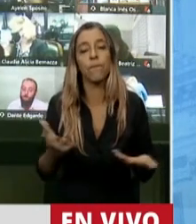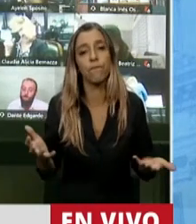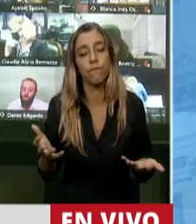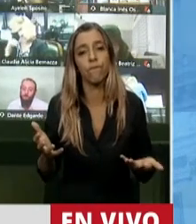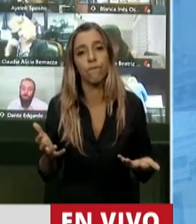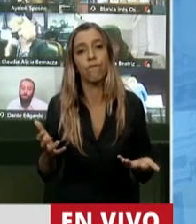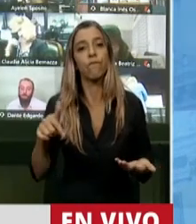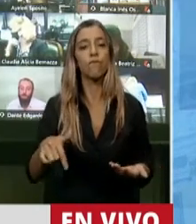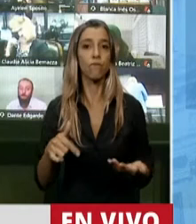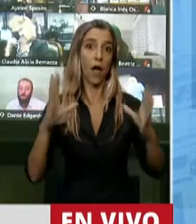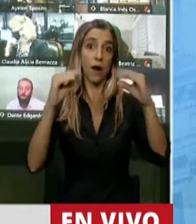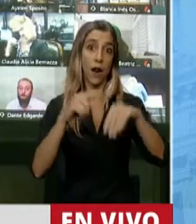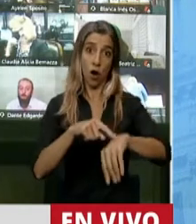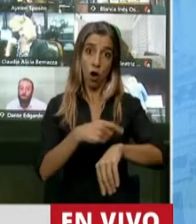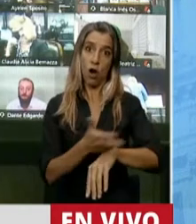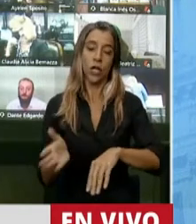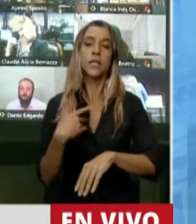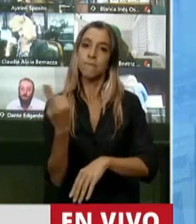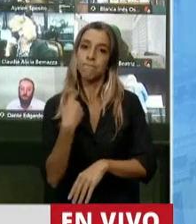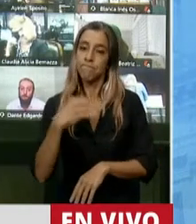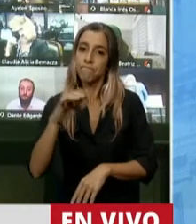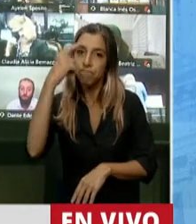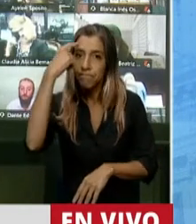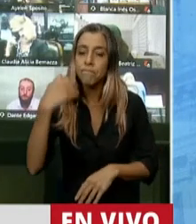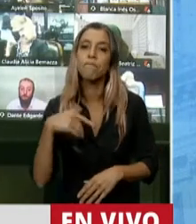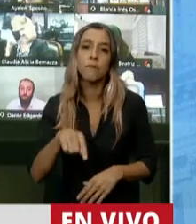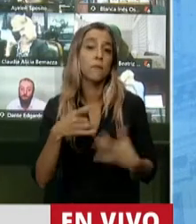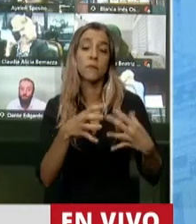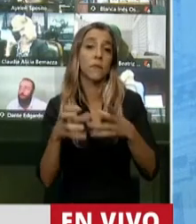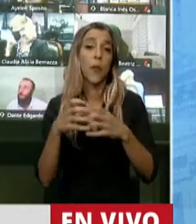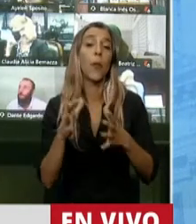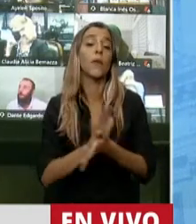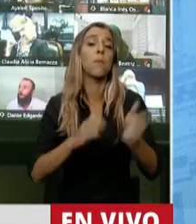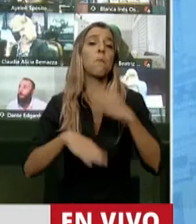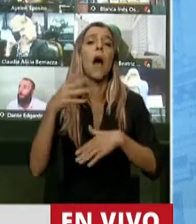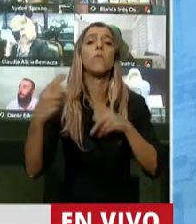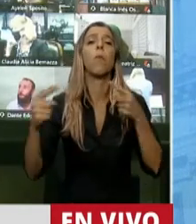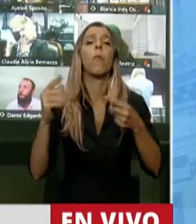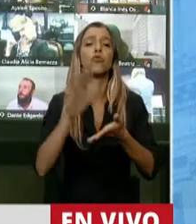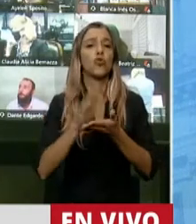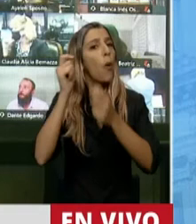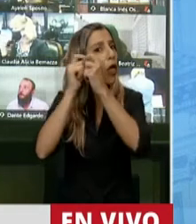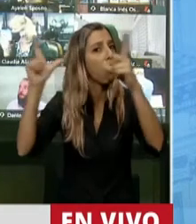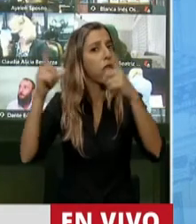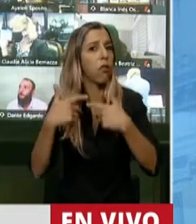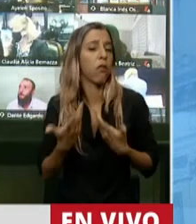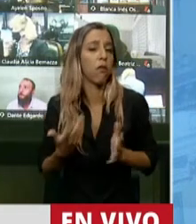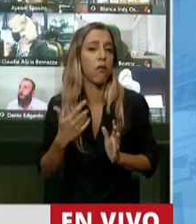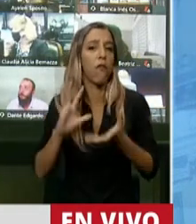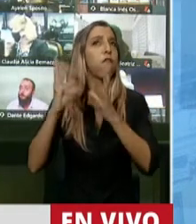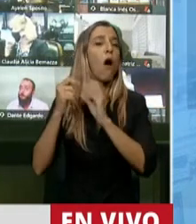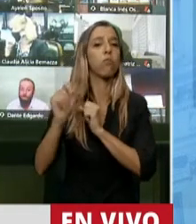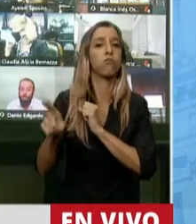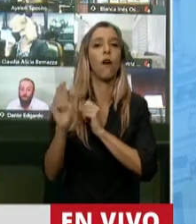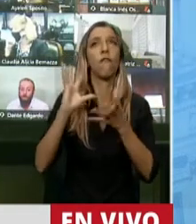de la noche tenemos que pensar que entonces se trata de un debate ideológico. Ya no se trata de un impuesto que viene a resolver el